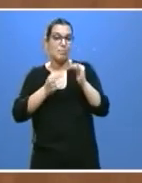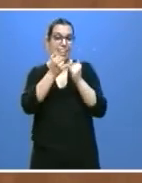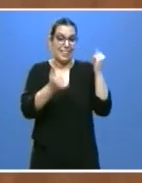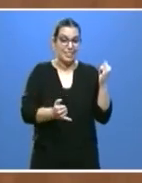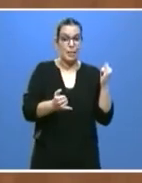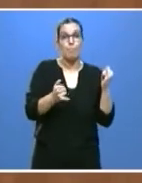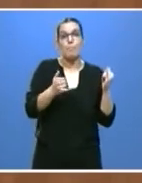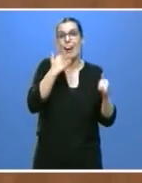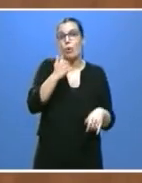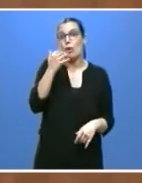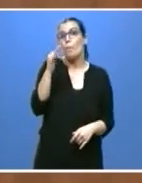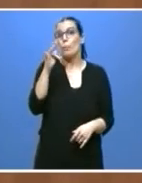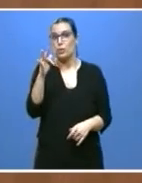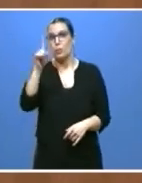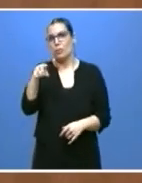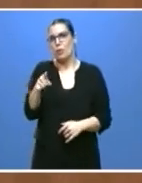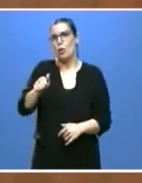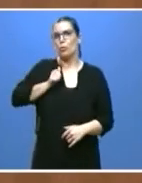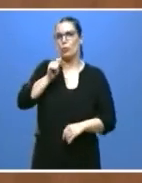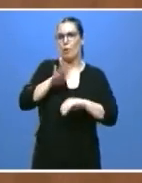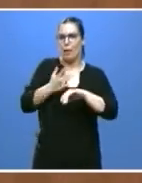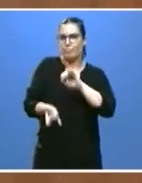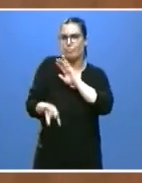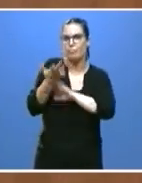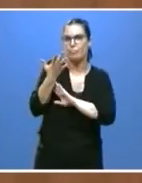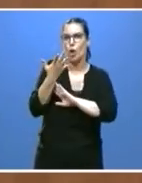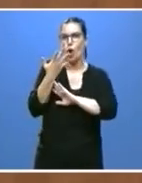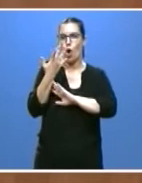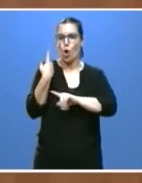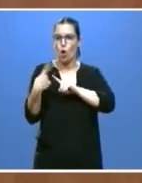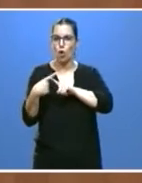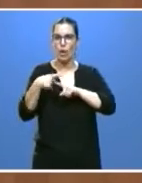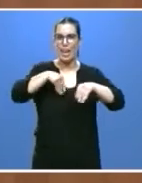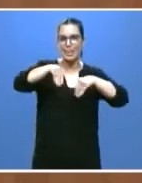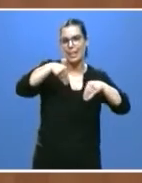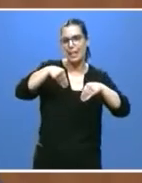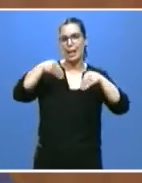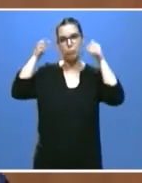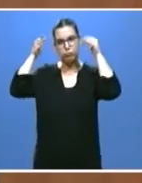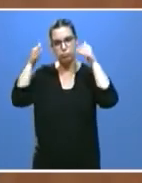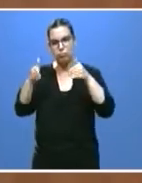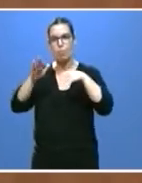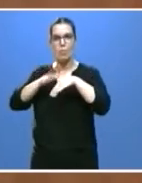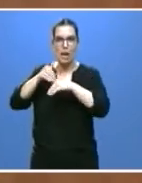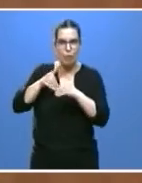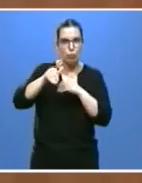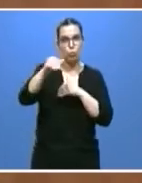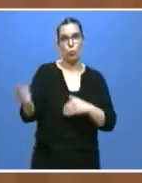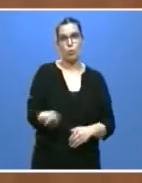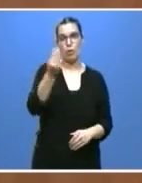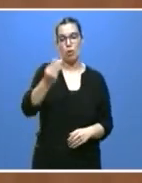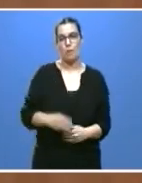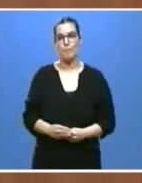de emprender o de intensificar actuaciones estratégicas para nuestro futuro. Hemos sido